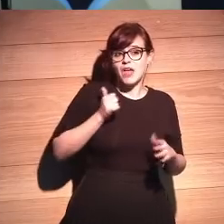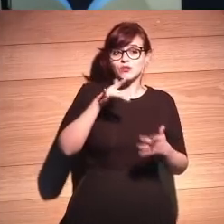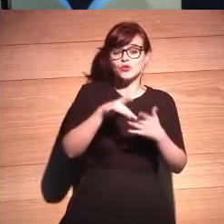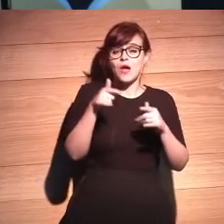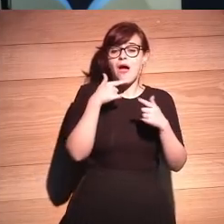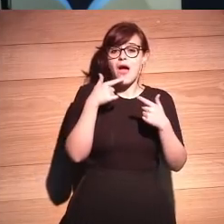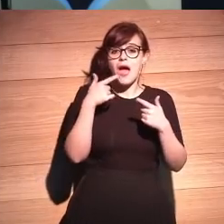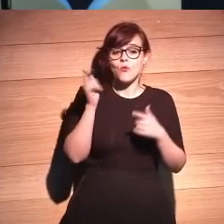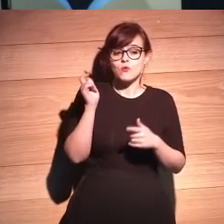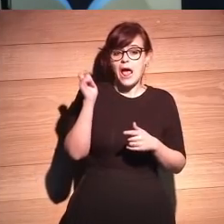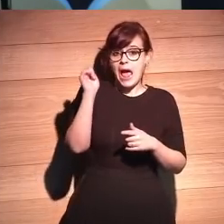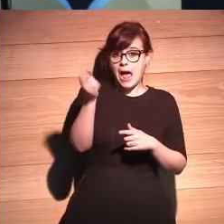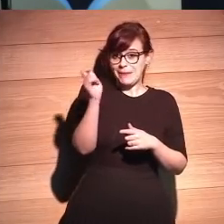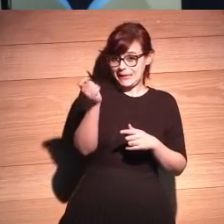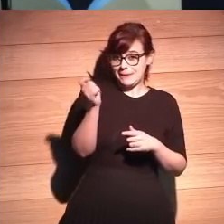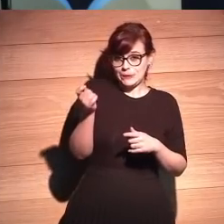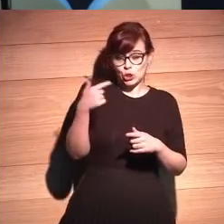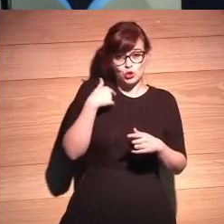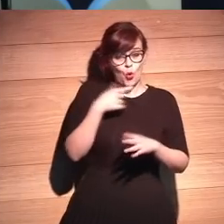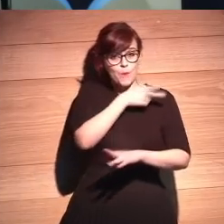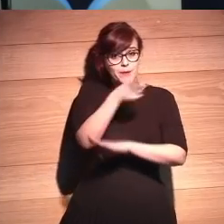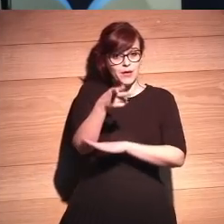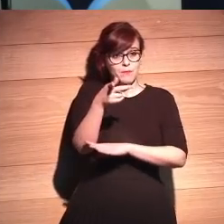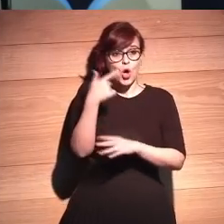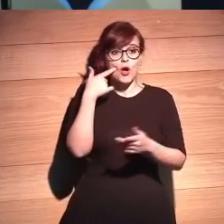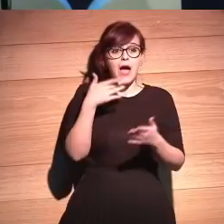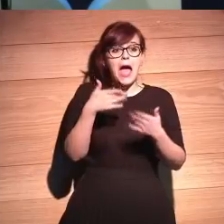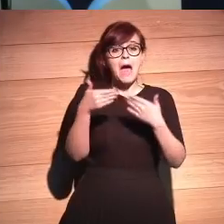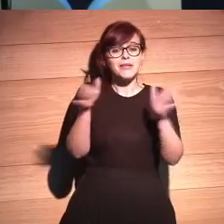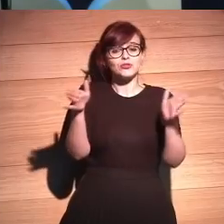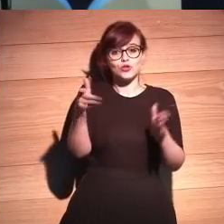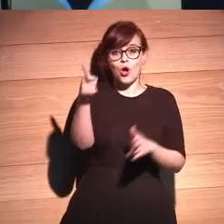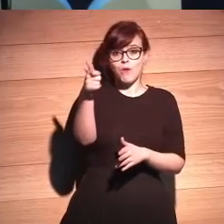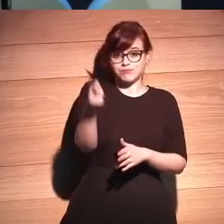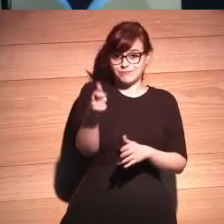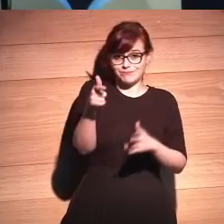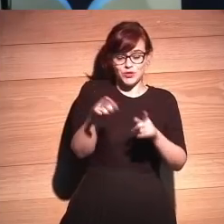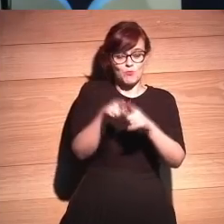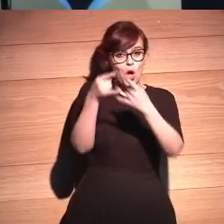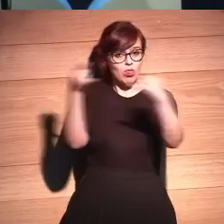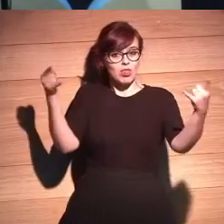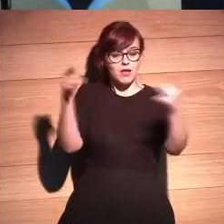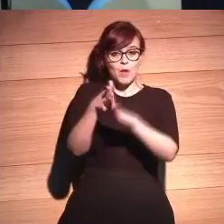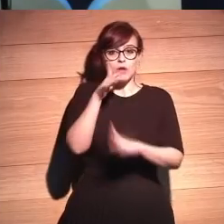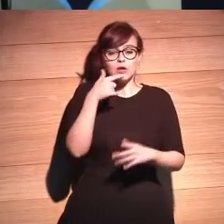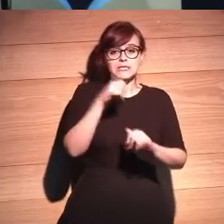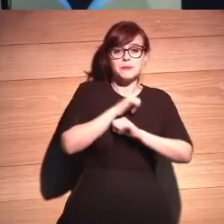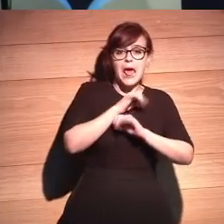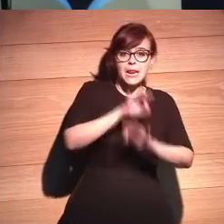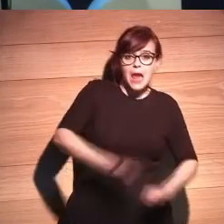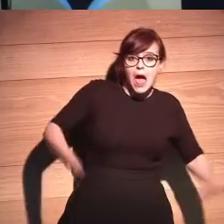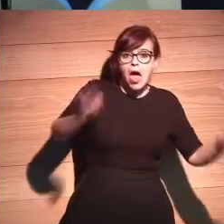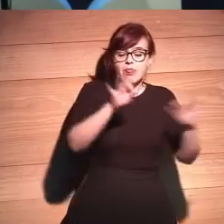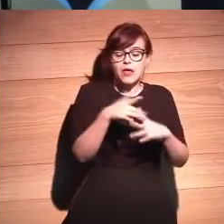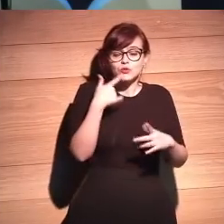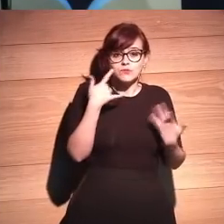abierto un apartamento que he alquilado para venir aquí con control remoto claro ha sido fabuloso no he tenido que esperar a nadie etcétera